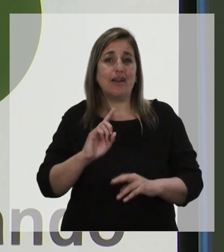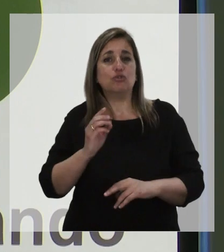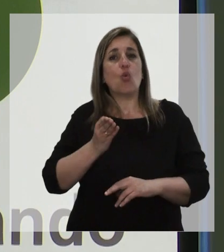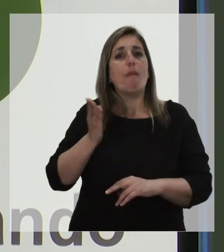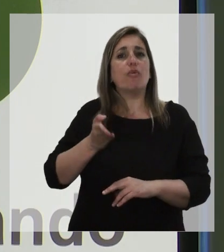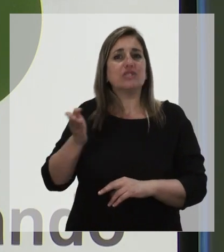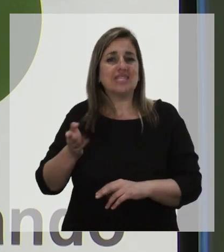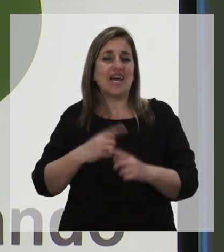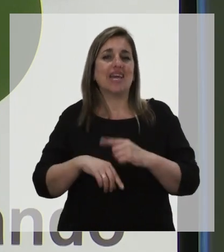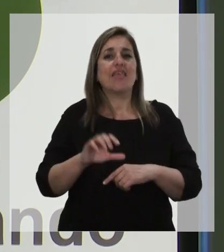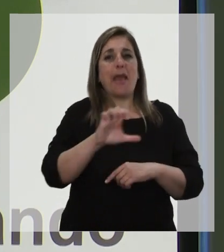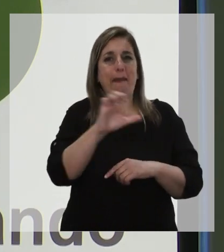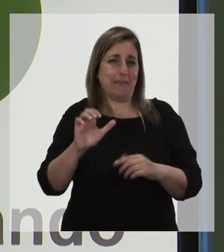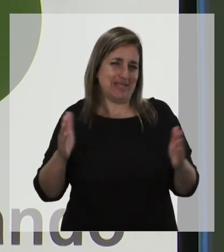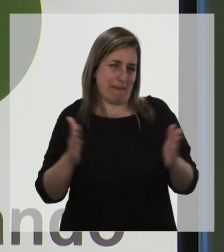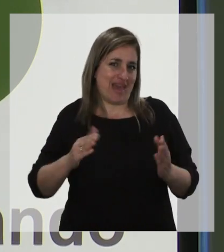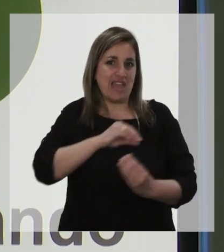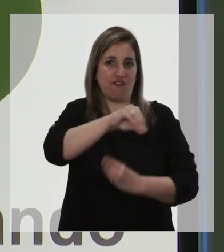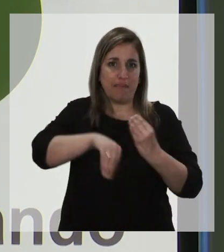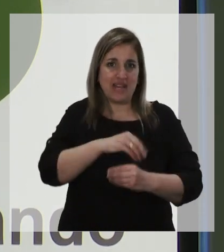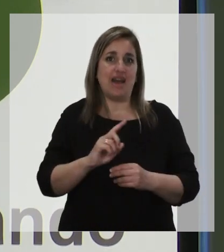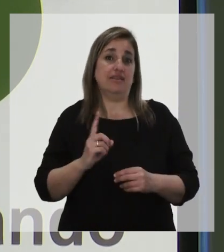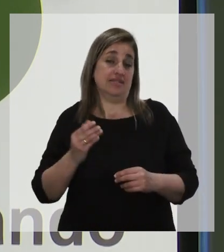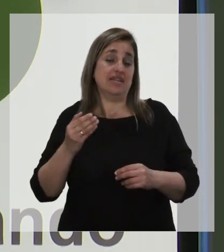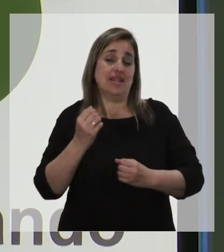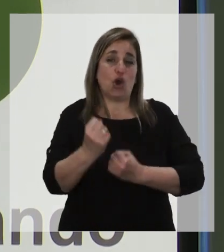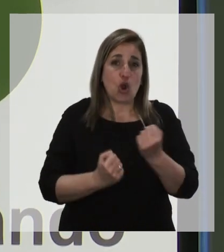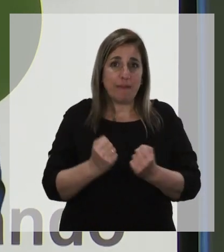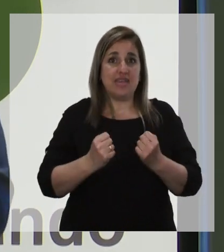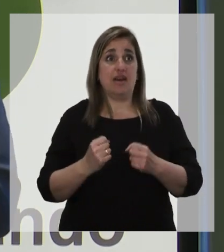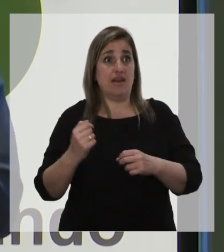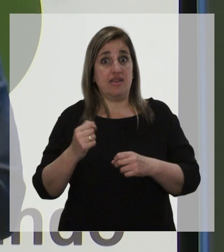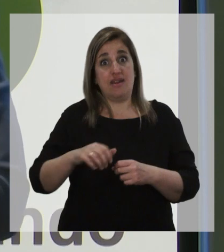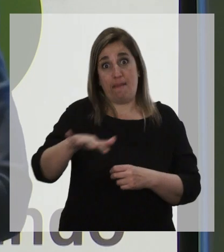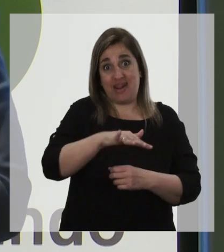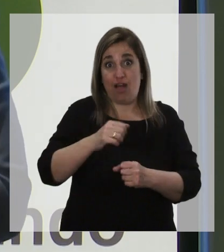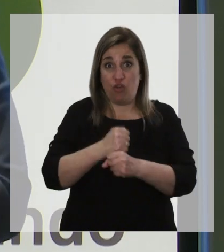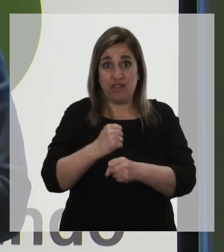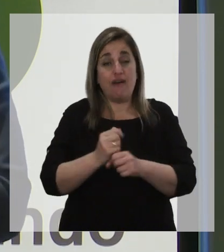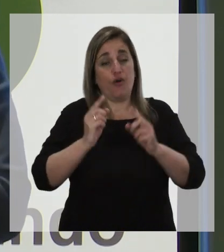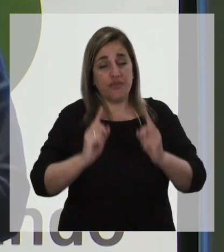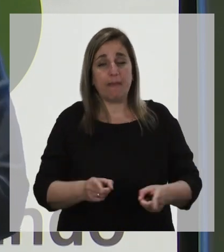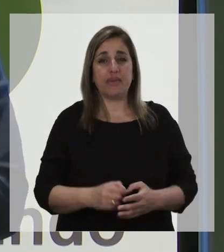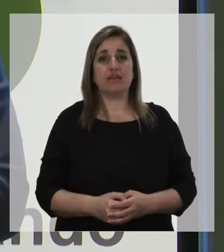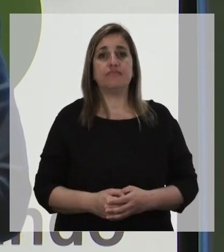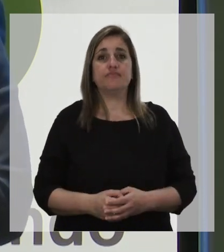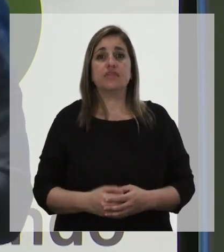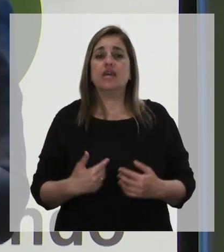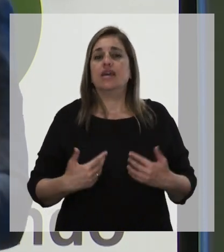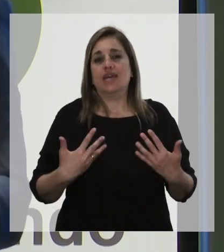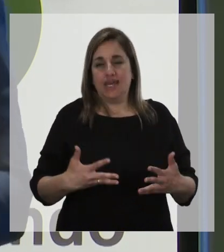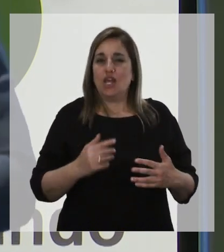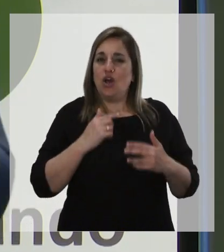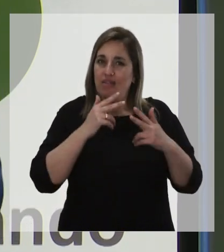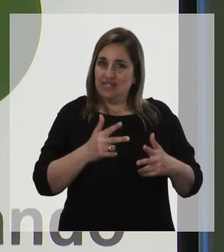MIPIMES en lo que hace a su número, la participación económica y en el mercado laboral también. Y no quiero